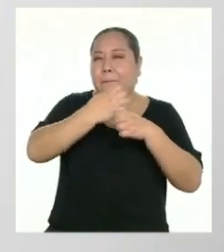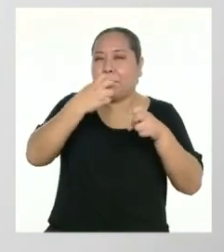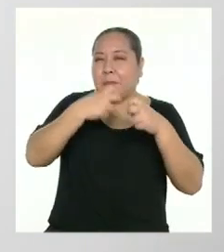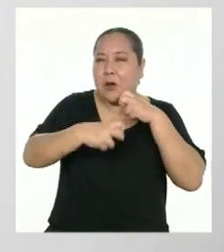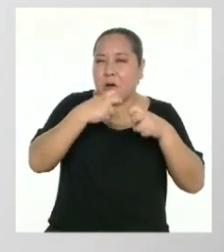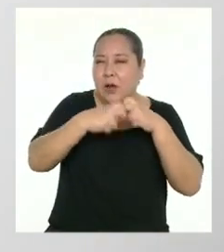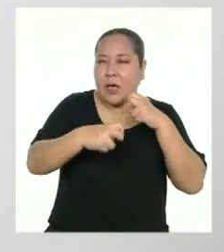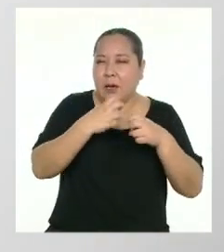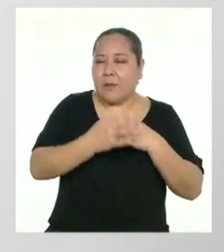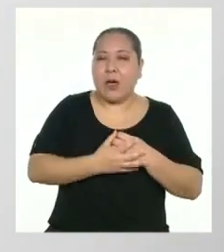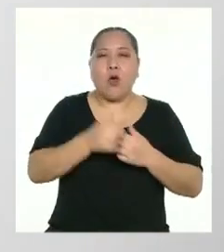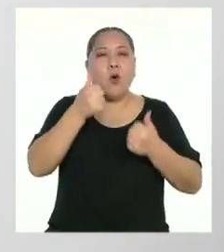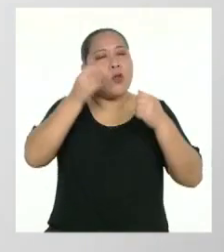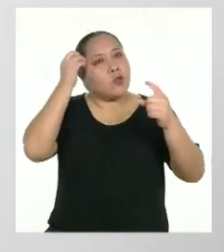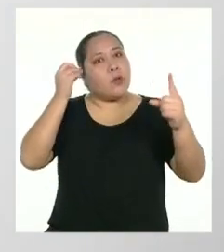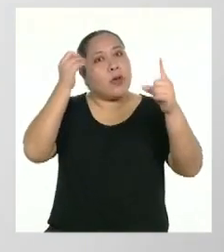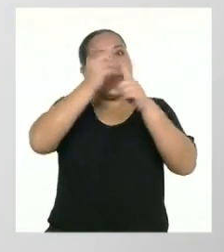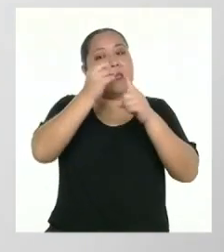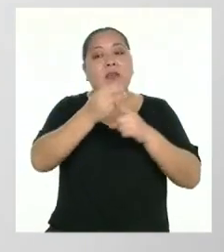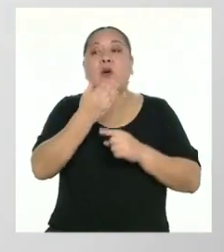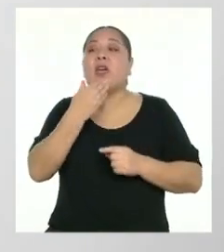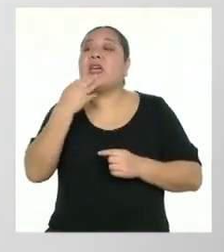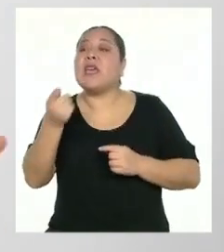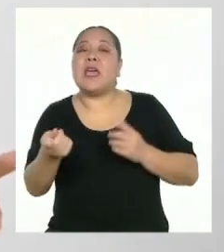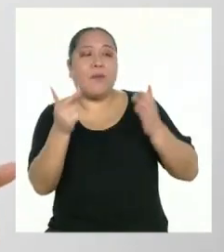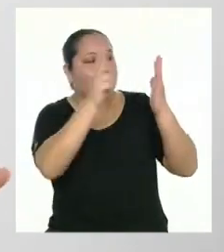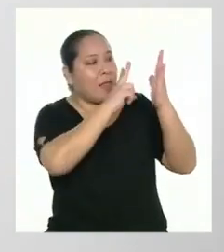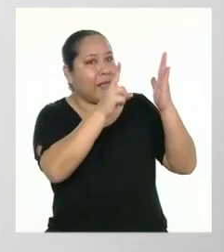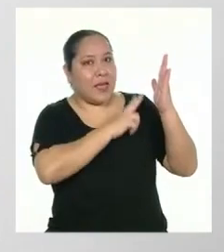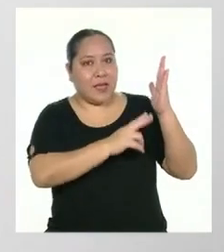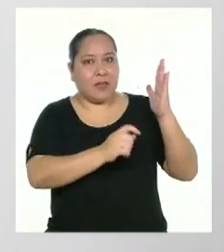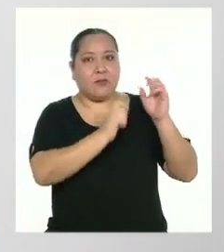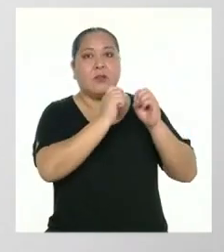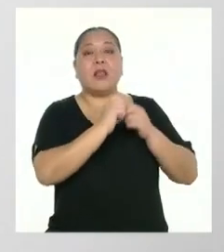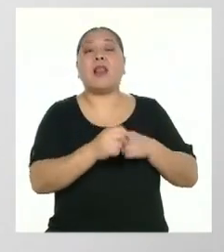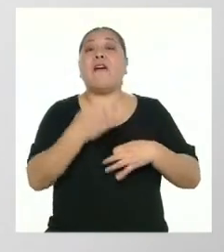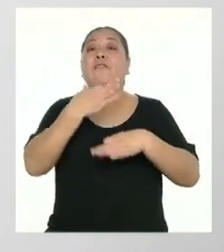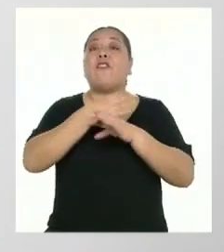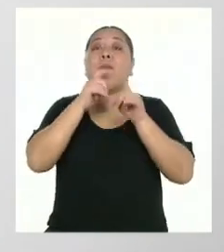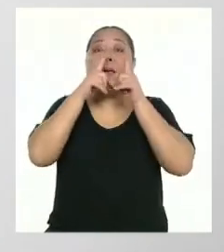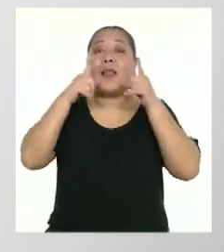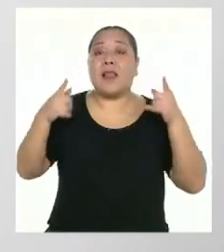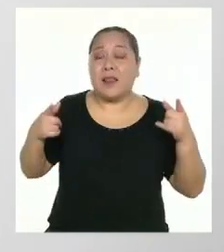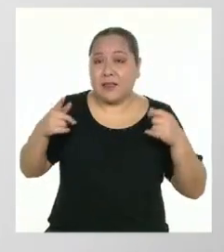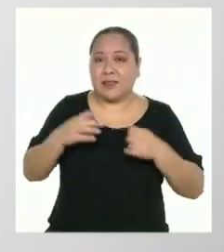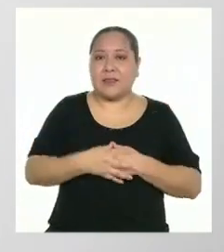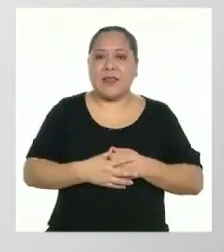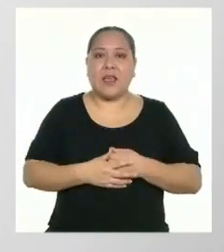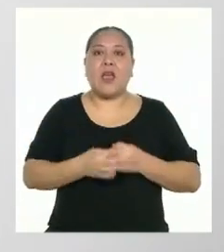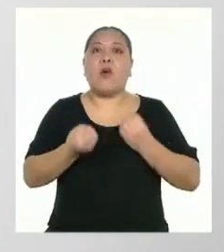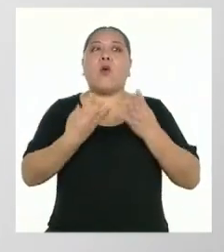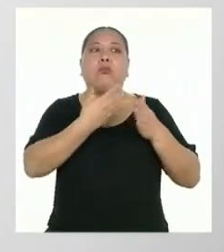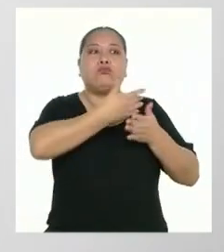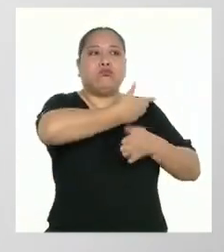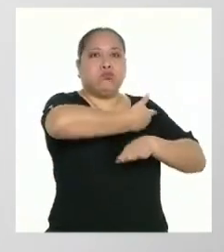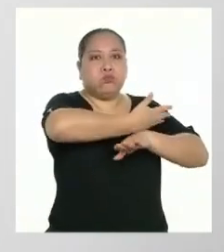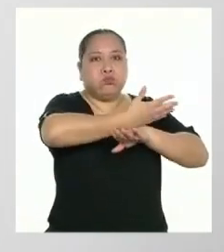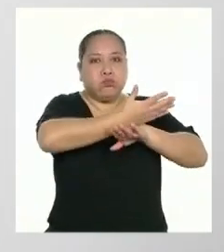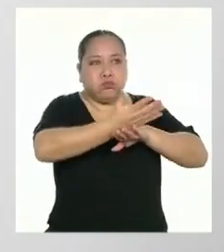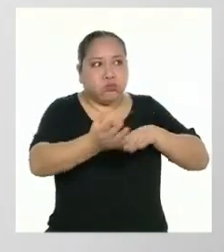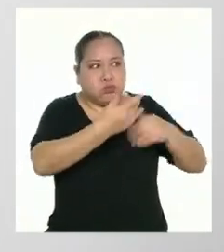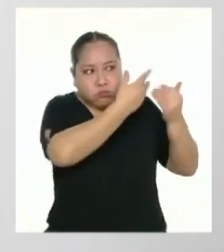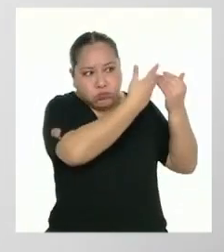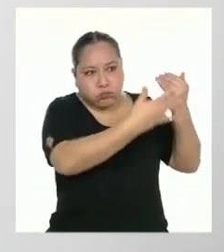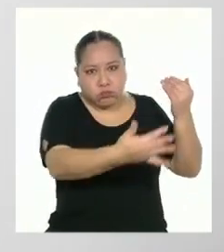propósito, destinatario, registro y extensión. Todo esto nos va a permitir que nuestro